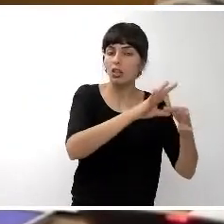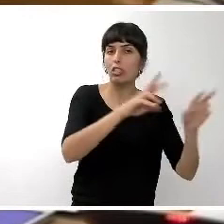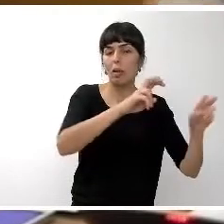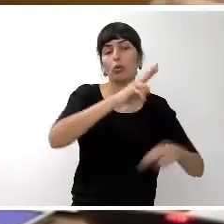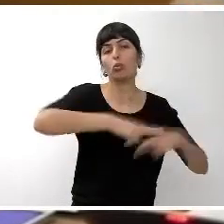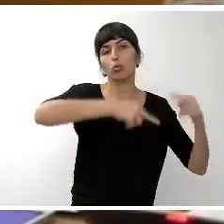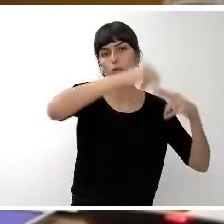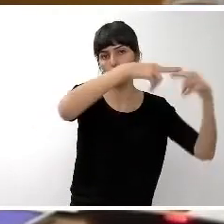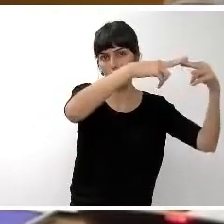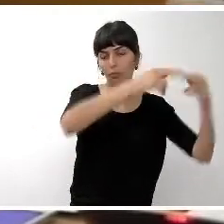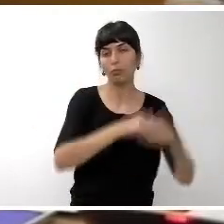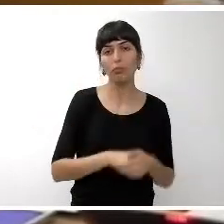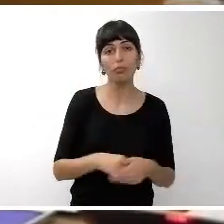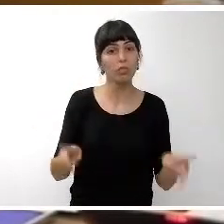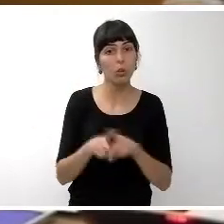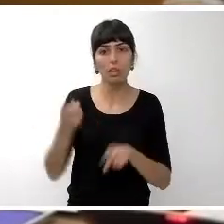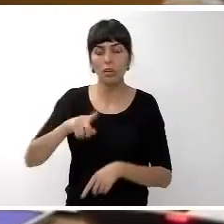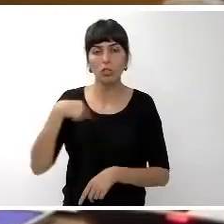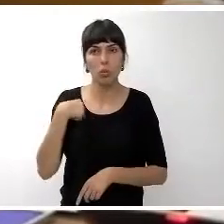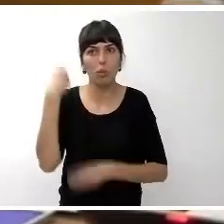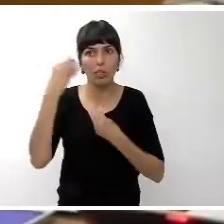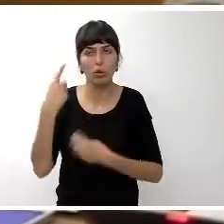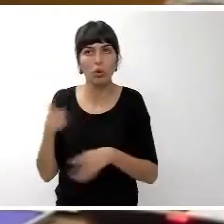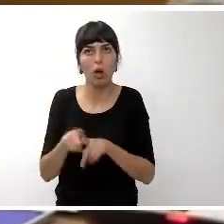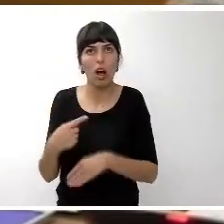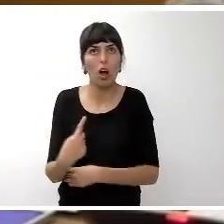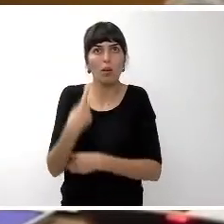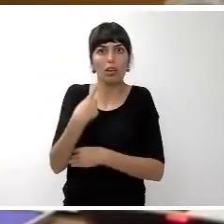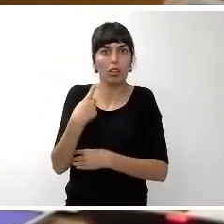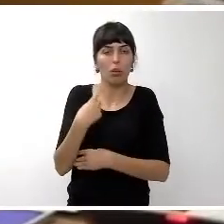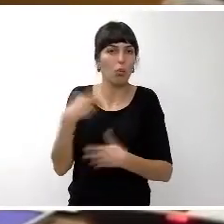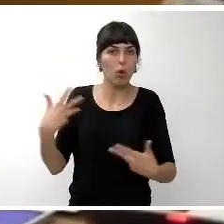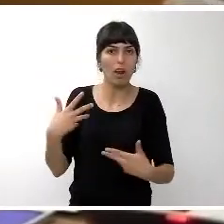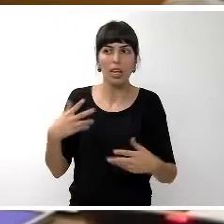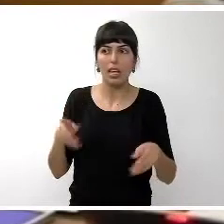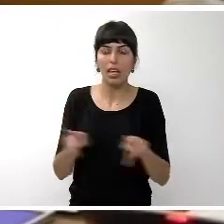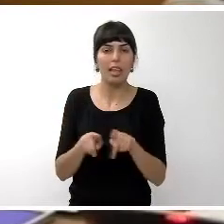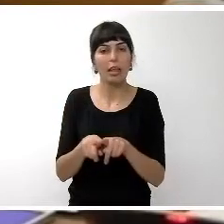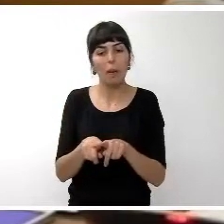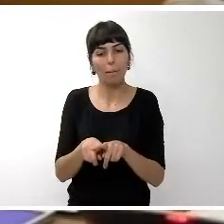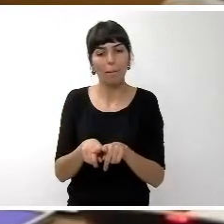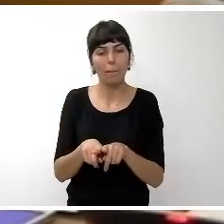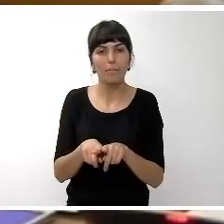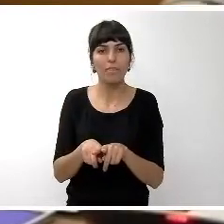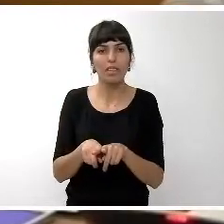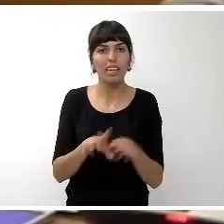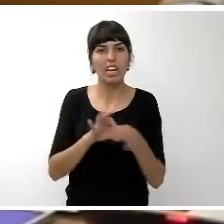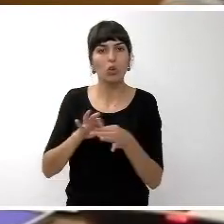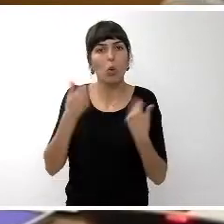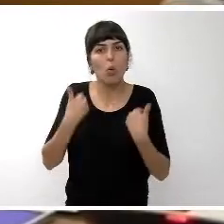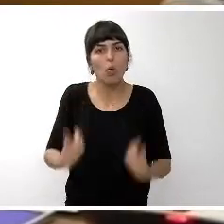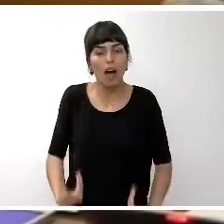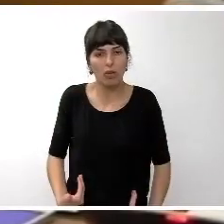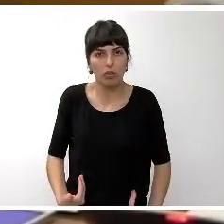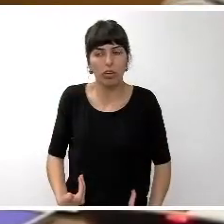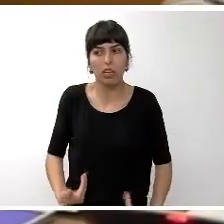de la misma manera que yo creo que estamos obligados a recuperar la escala humana de las actuaciones en servicios y